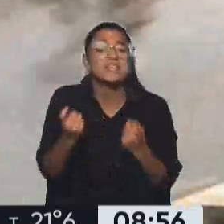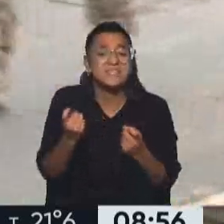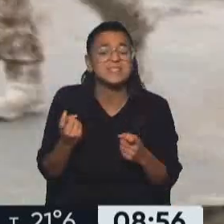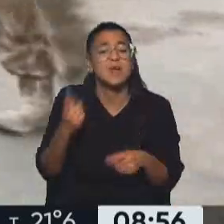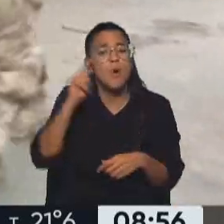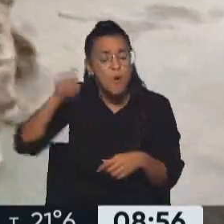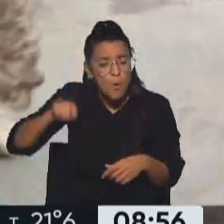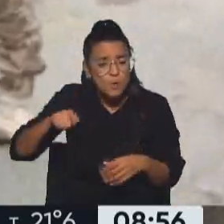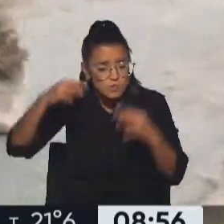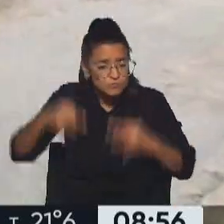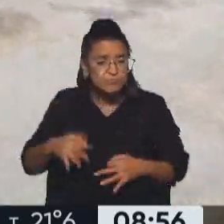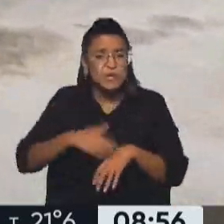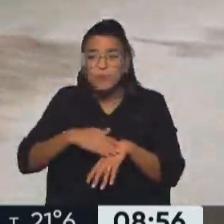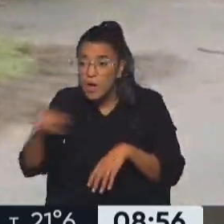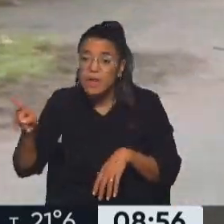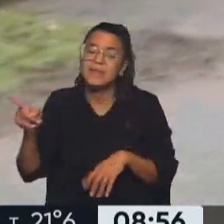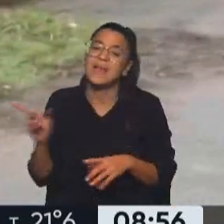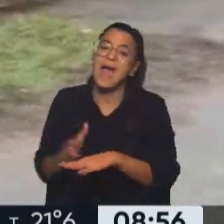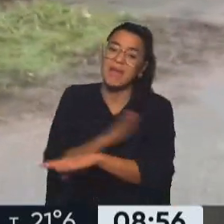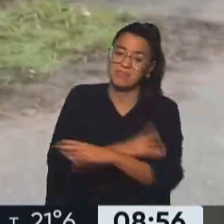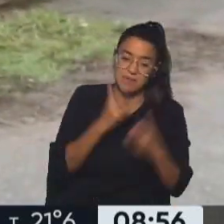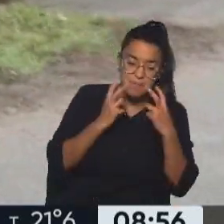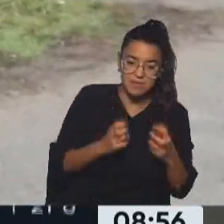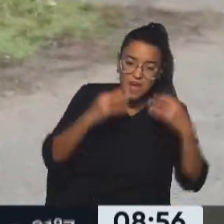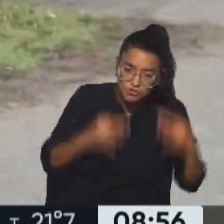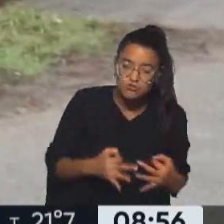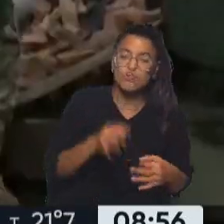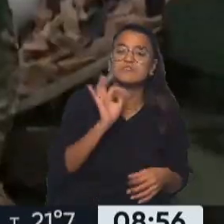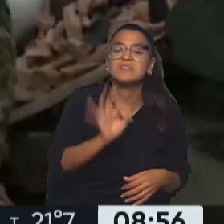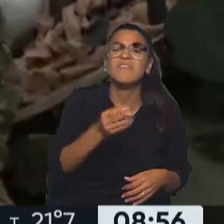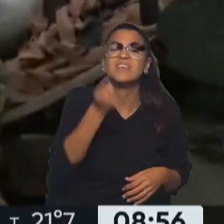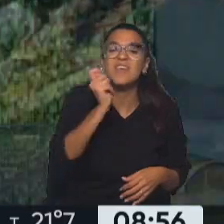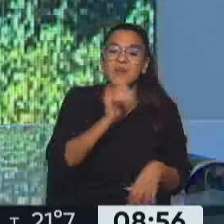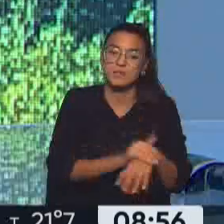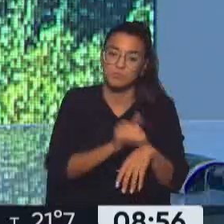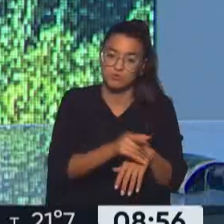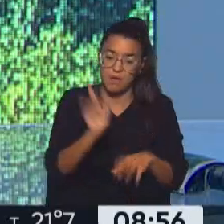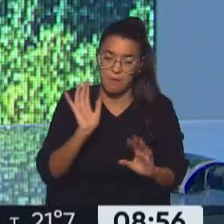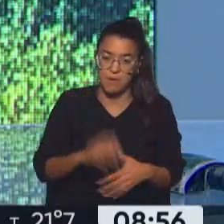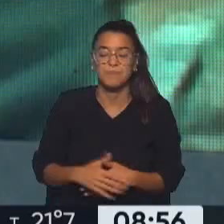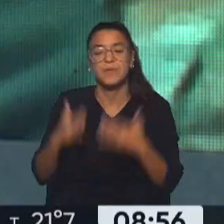antes de juzgar y de responsabilizar, una investigación que determine realmente quiénes fueron los responsables de esta masacre. Muchas gracias, Ale.